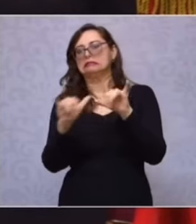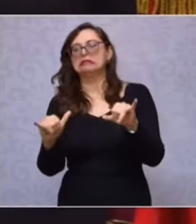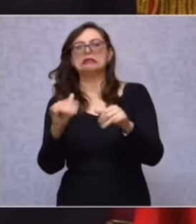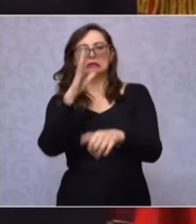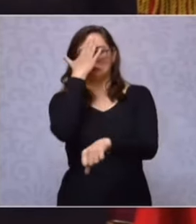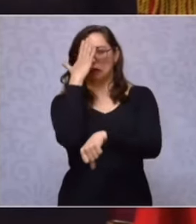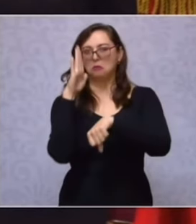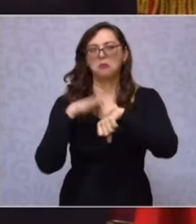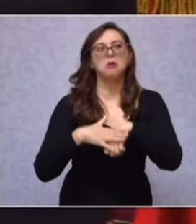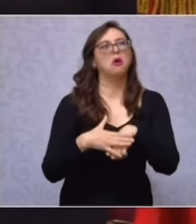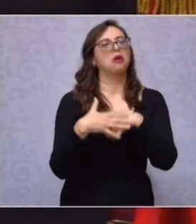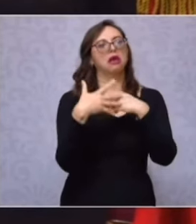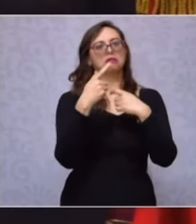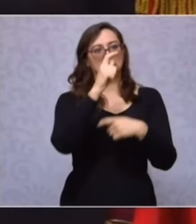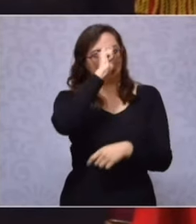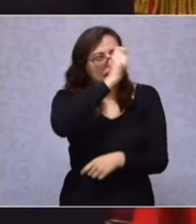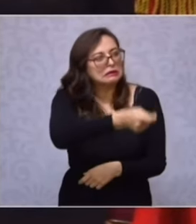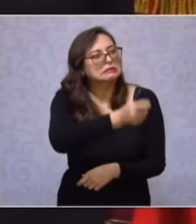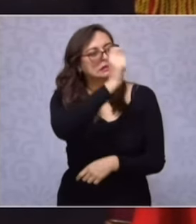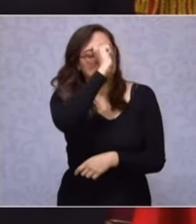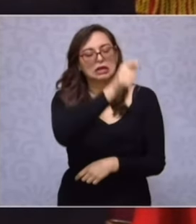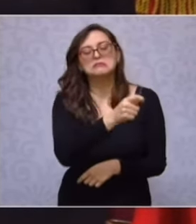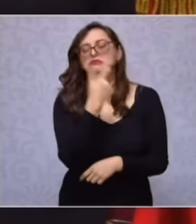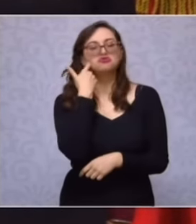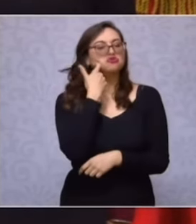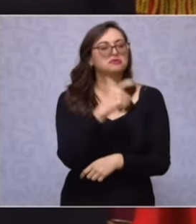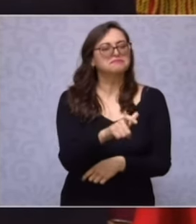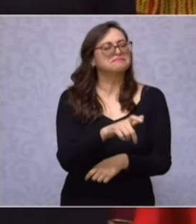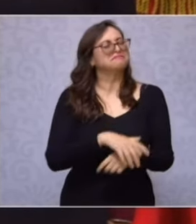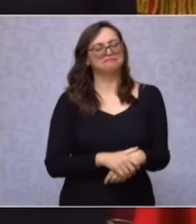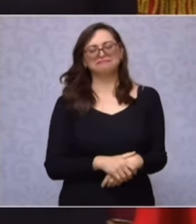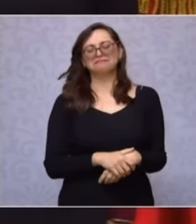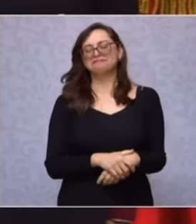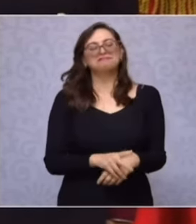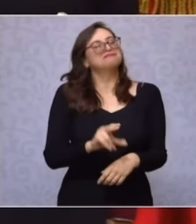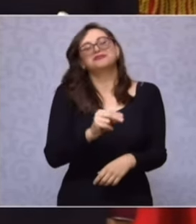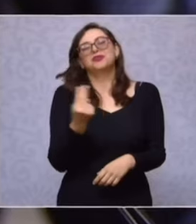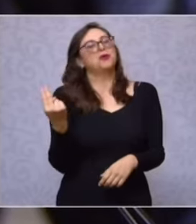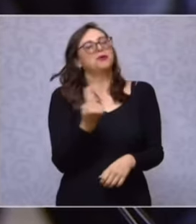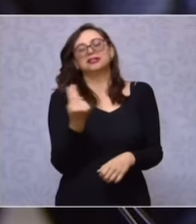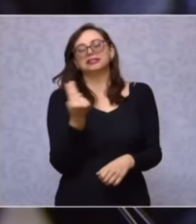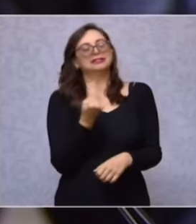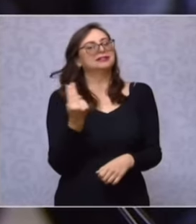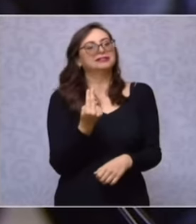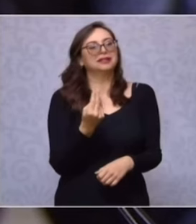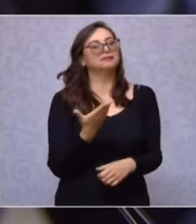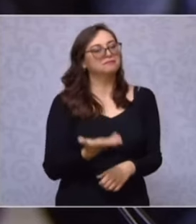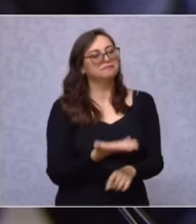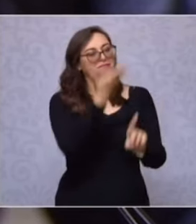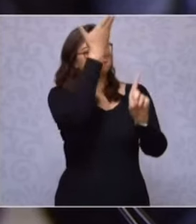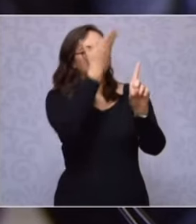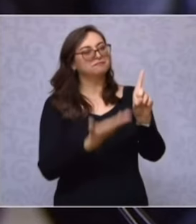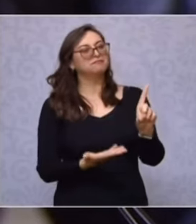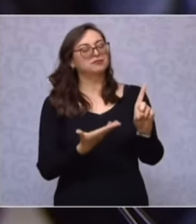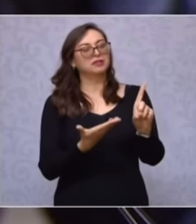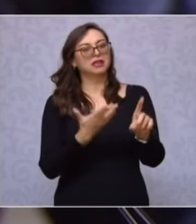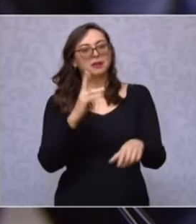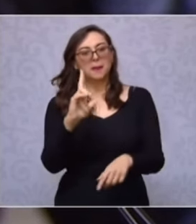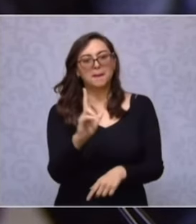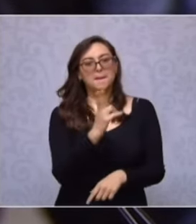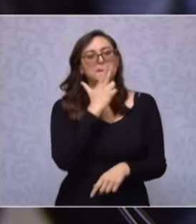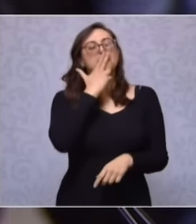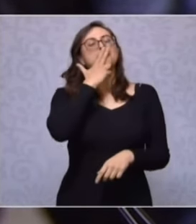ni hacer grandes homenajes. La verdad que no hace falta porque usted estará siempre donde solo